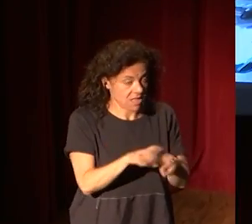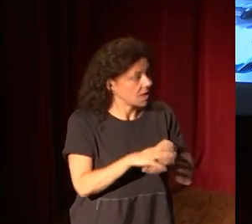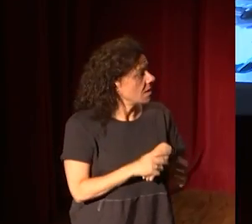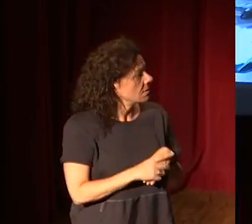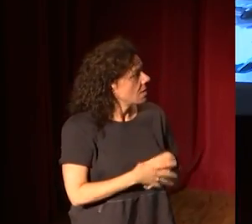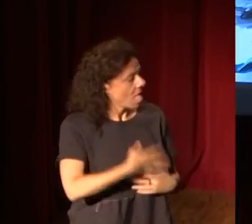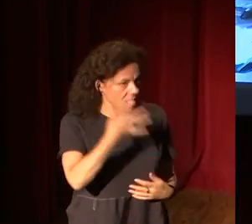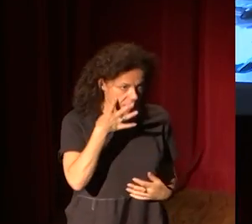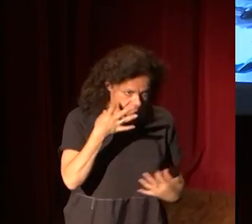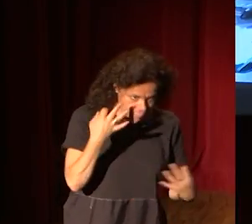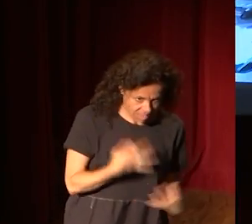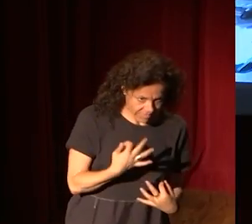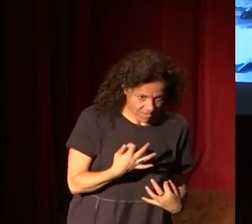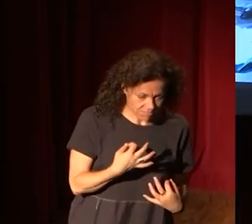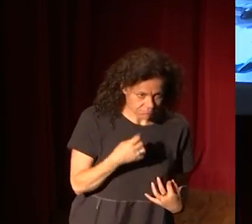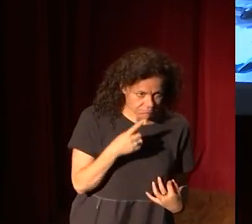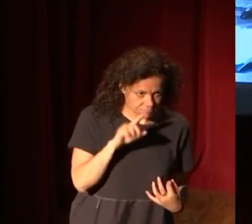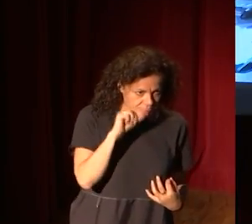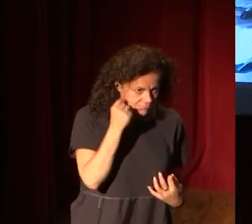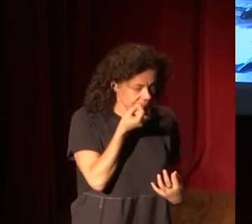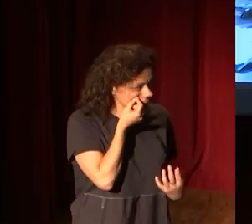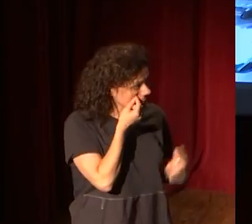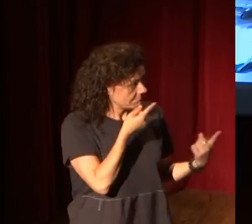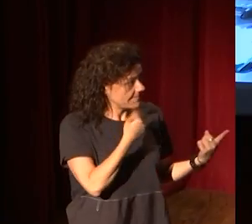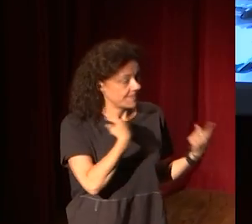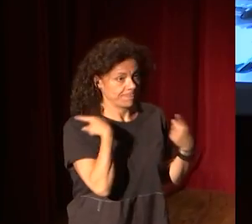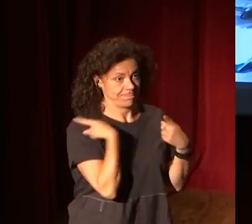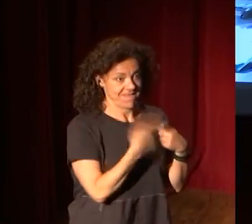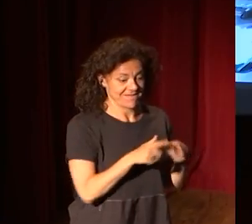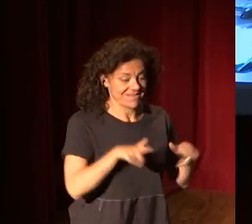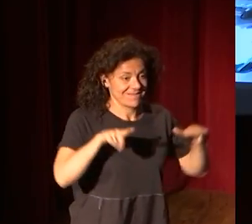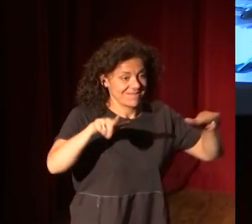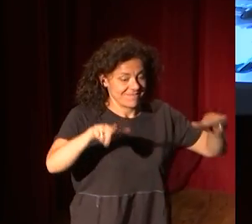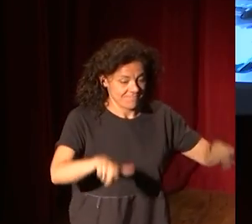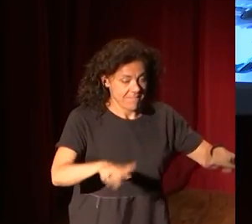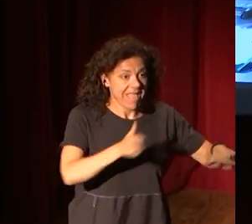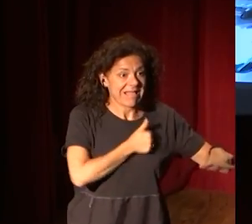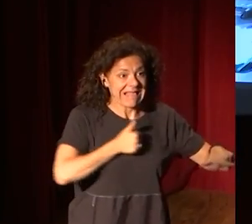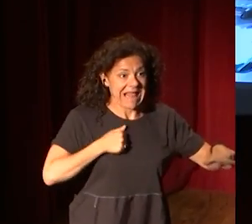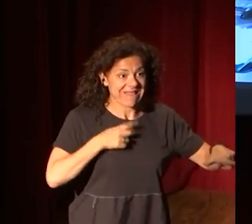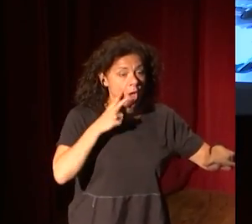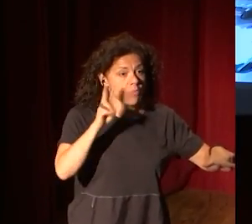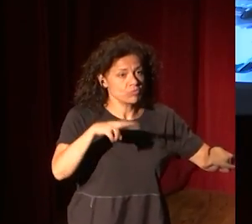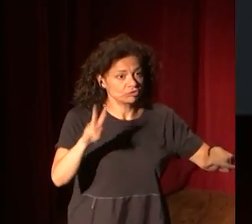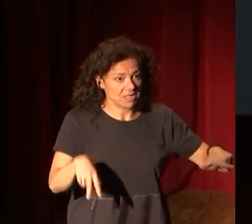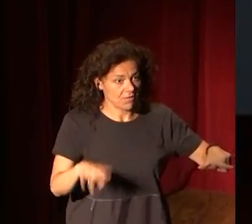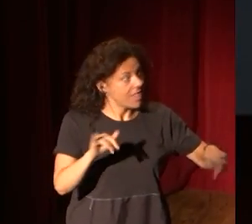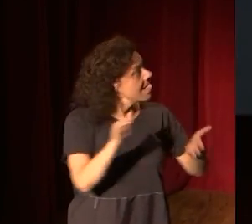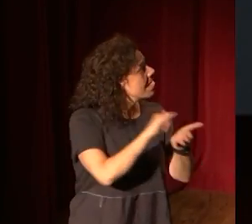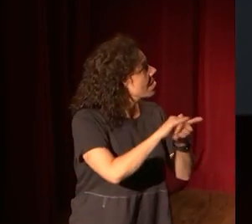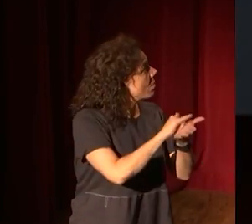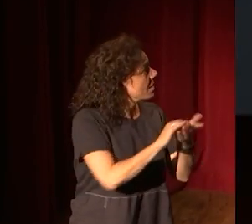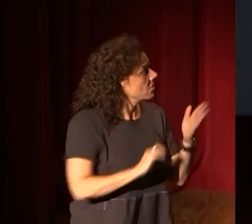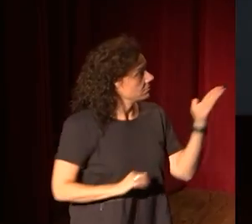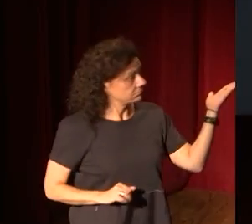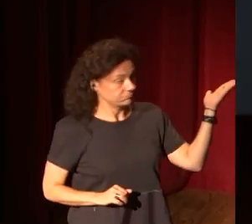De verdad. O sea, ven la traslación igual entre el Canadian Museum y el Freak Collection y